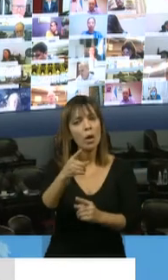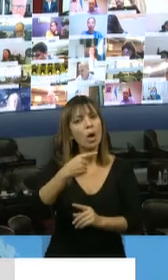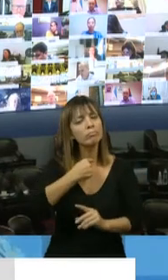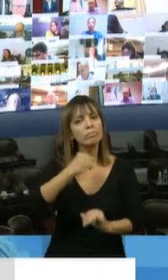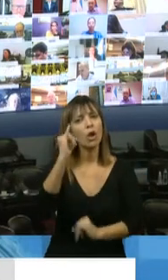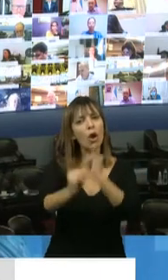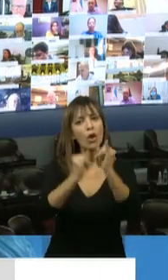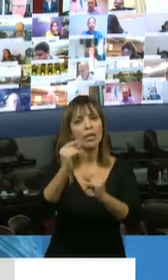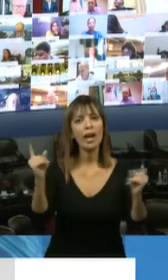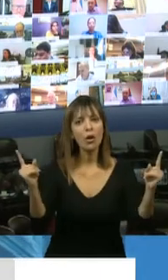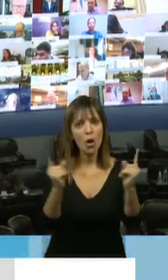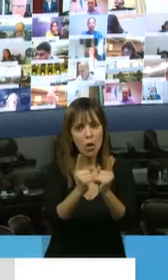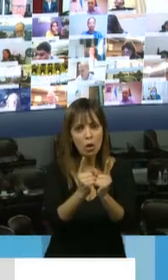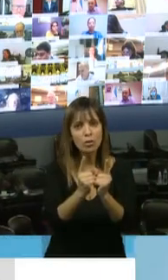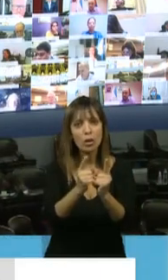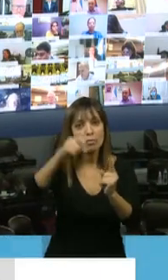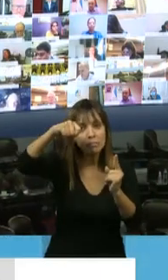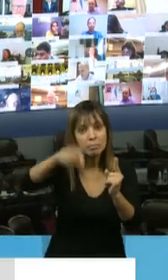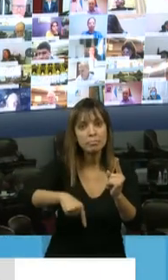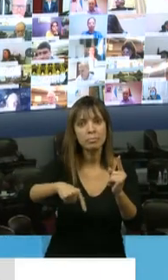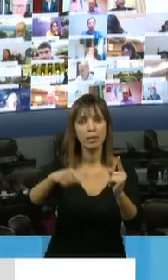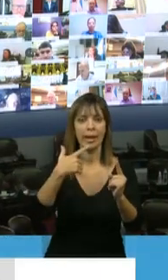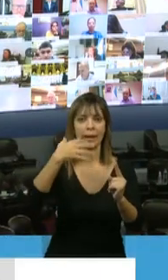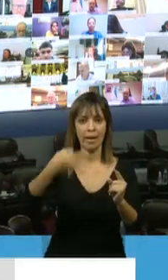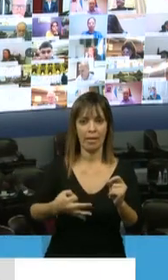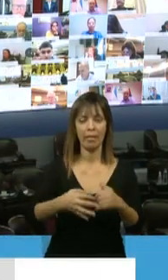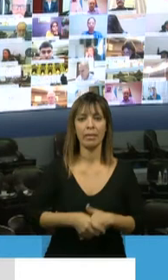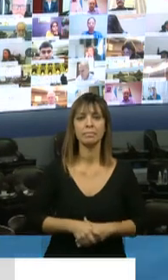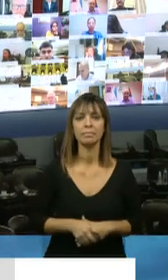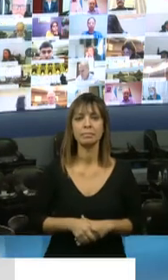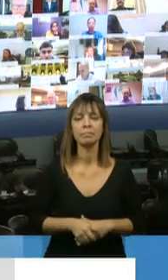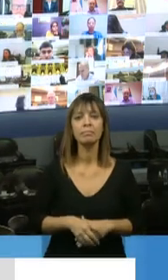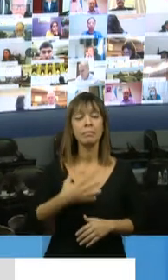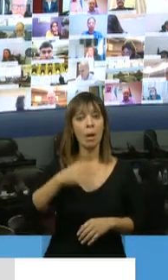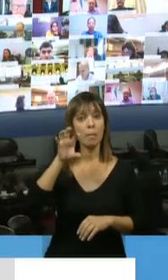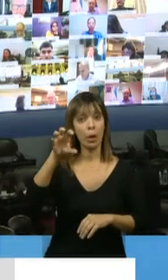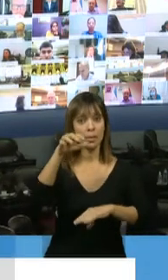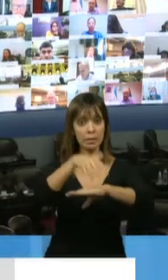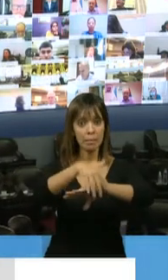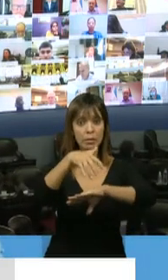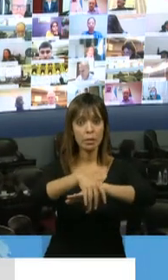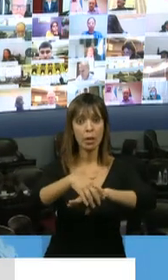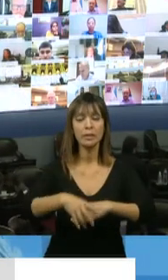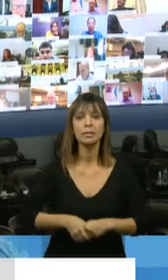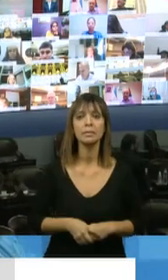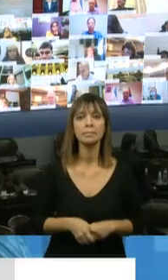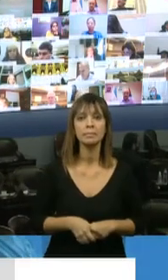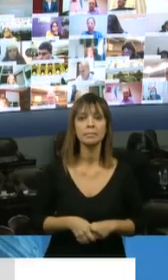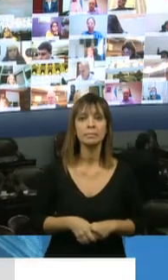brevemente nuestra realidad. Nuestra provincia de Misiones estamos